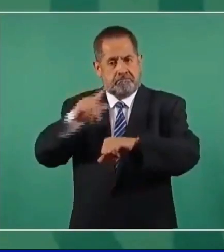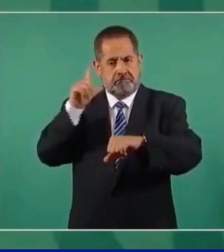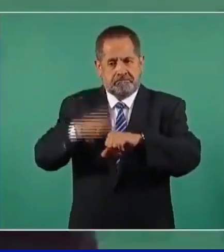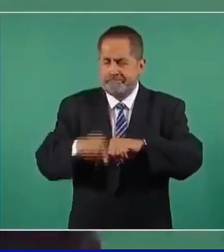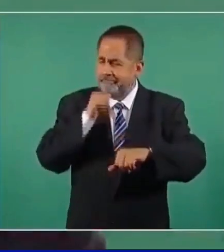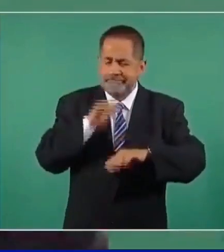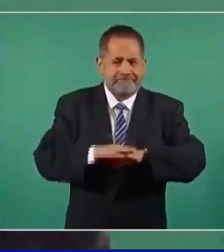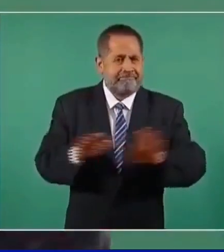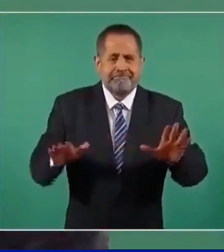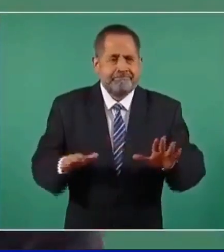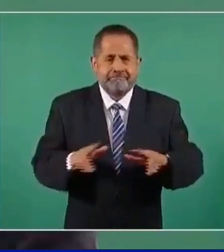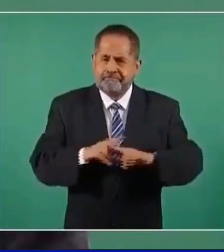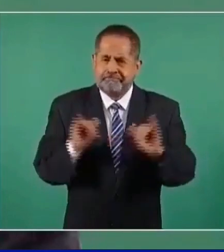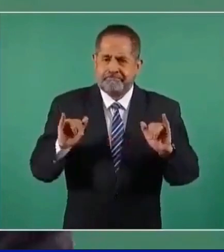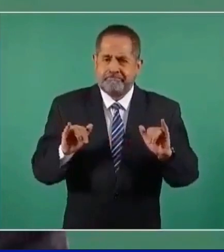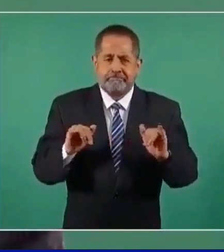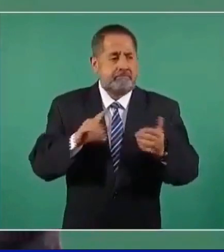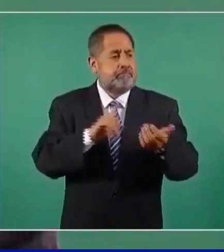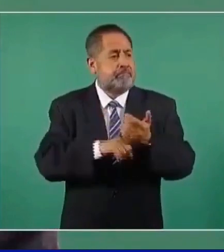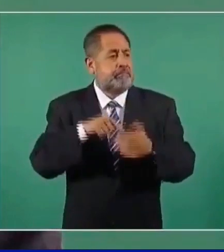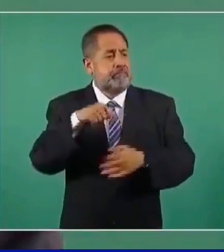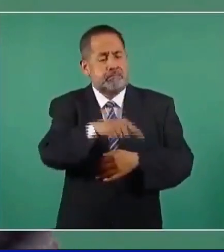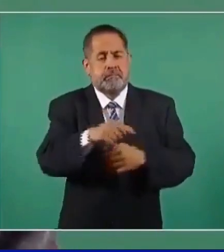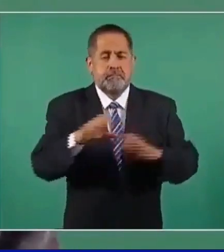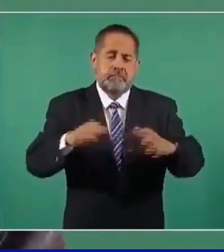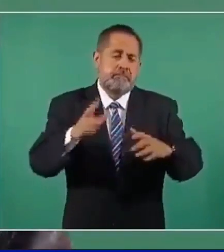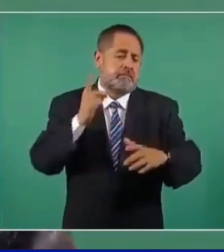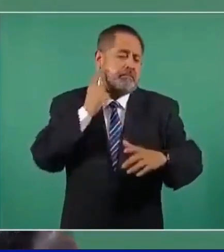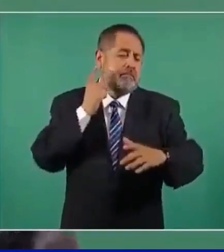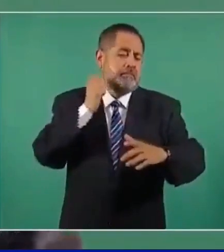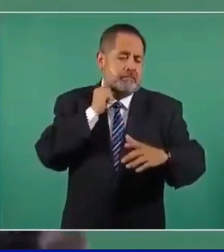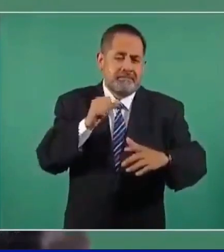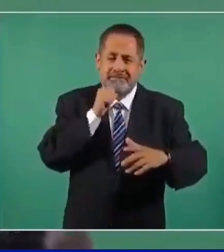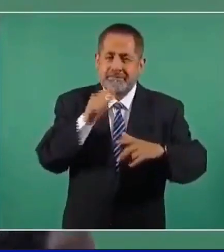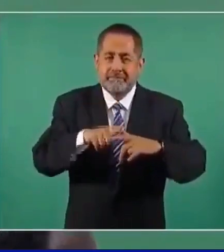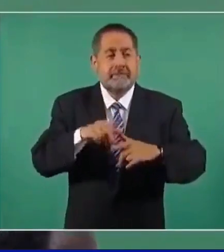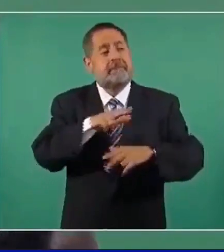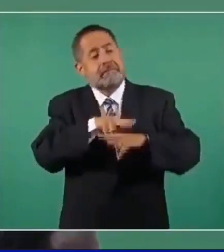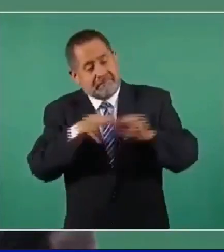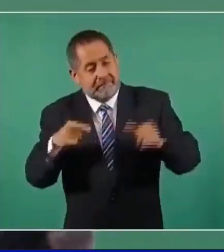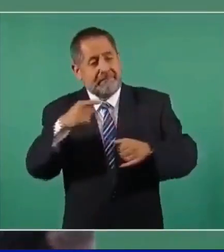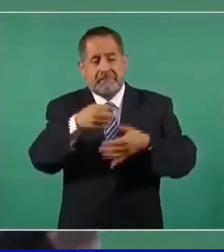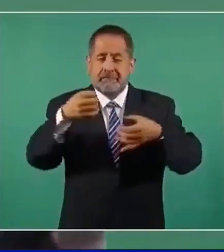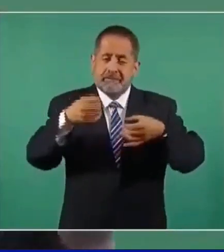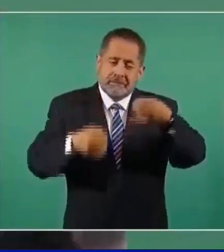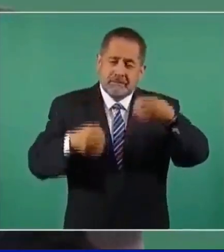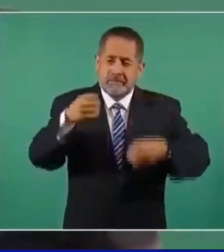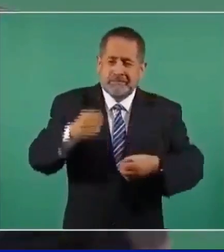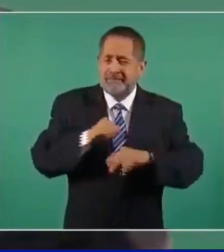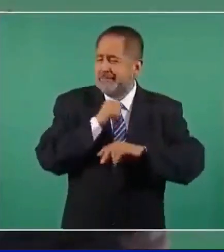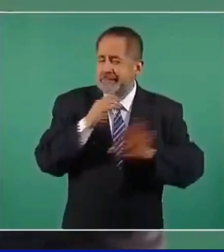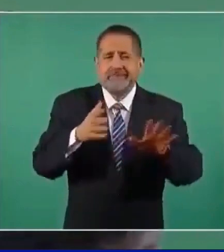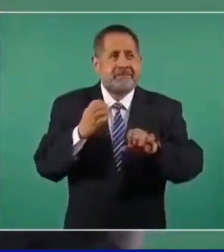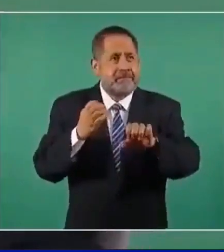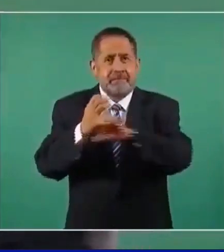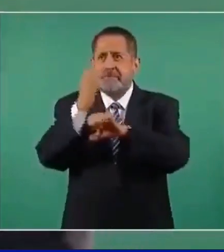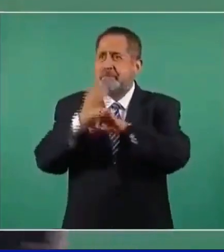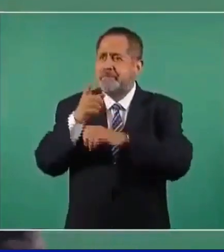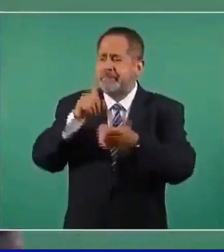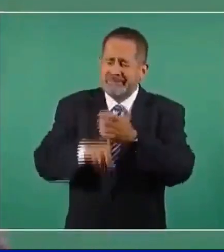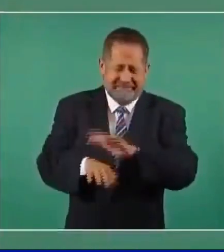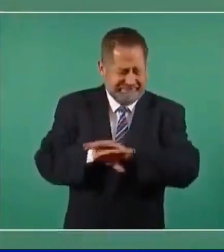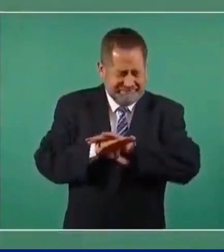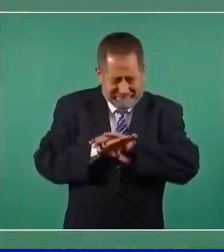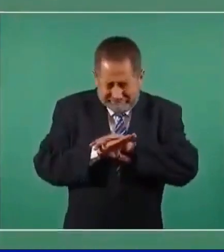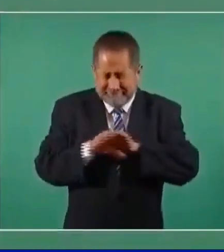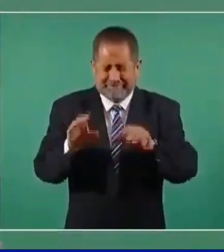ni en el poder legislativo, ni en el poder judicial, ni en los gobiernos estatales, ni en los